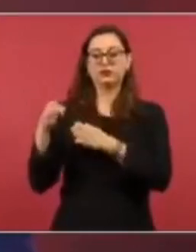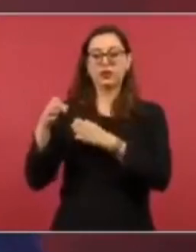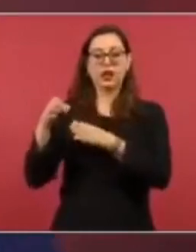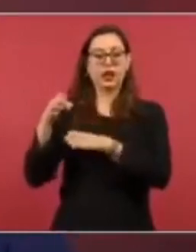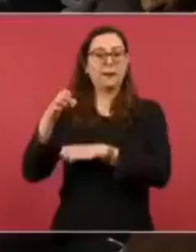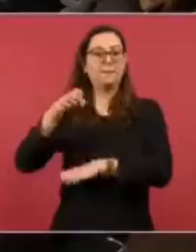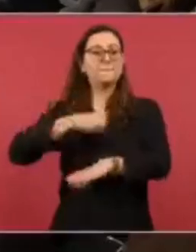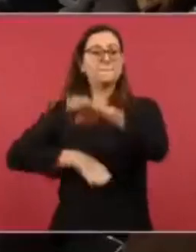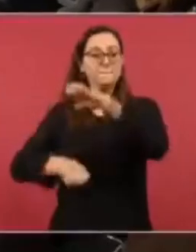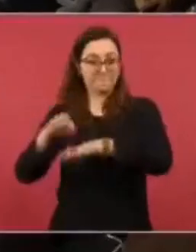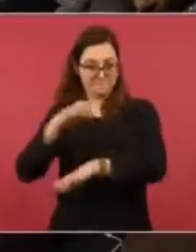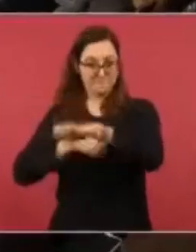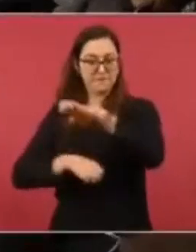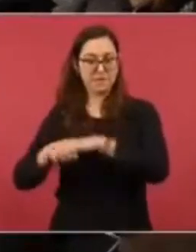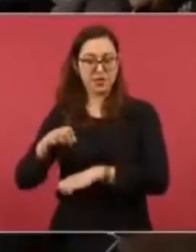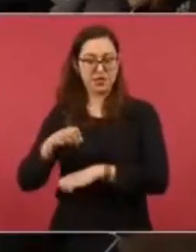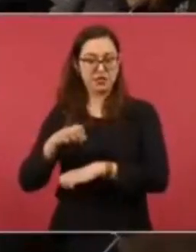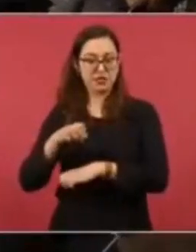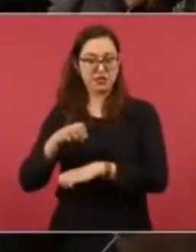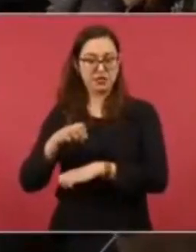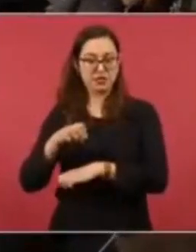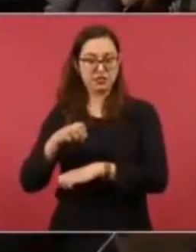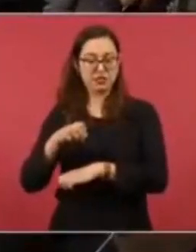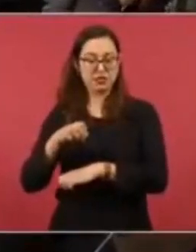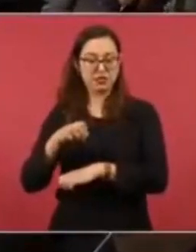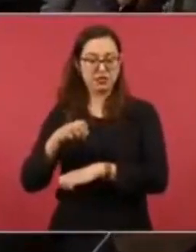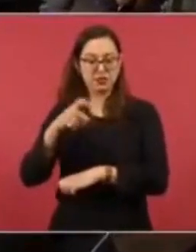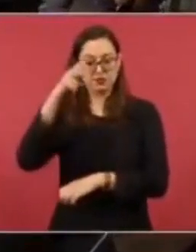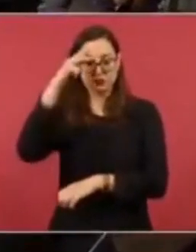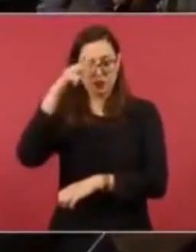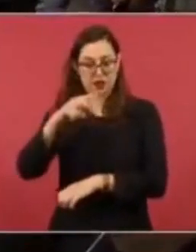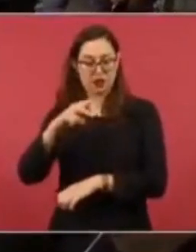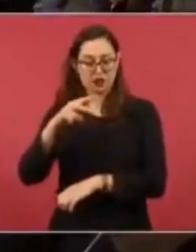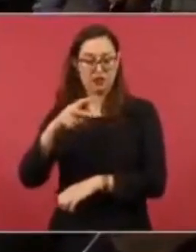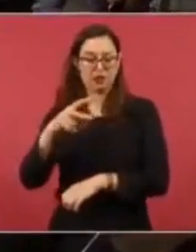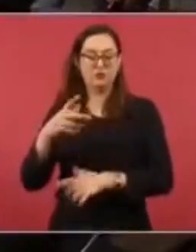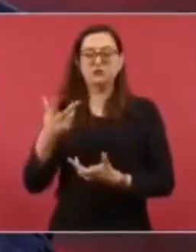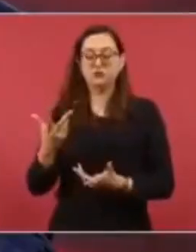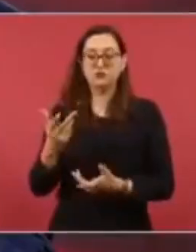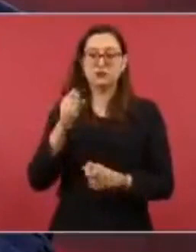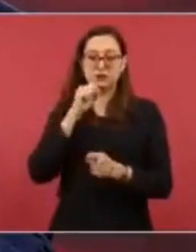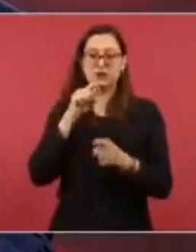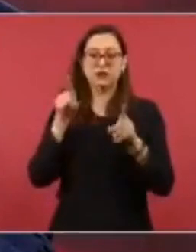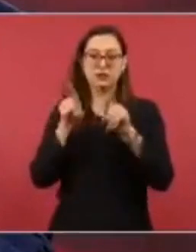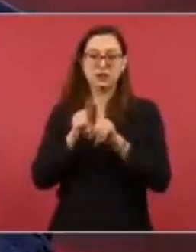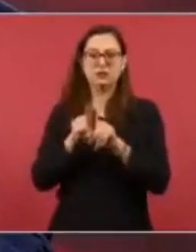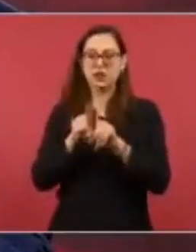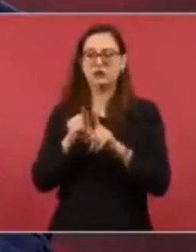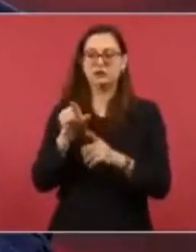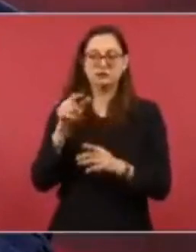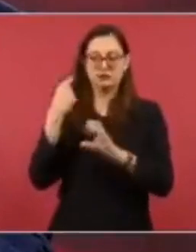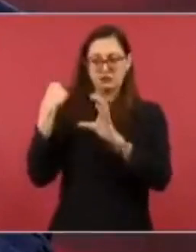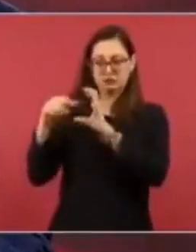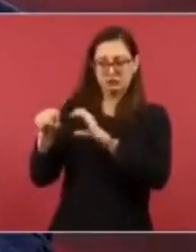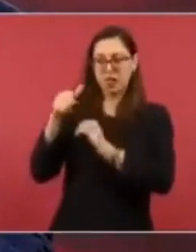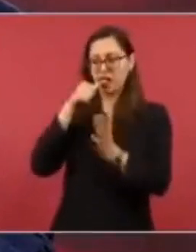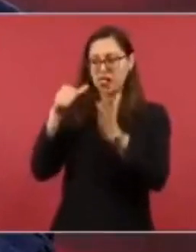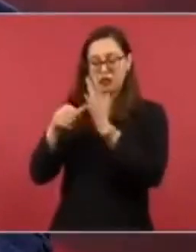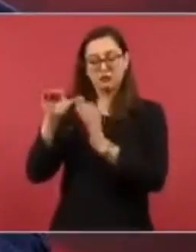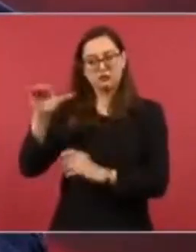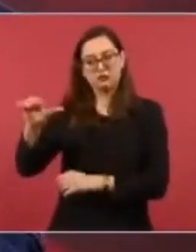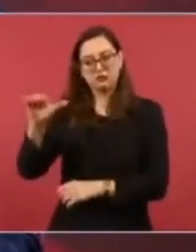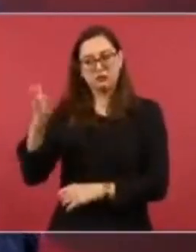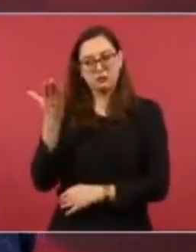de México en Estados Unidos, creo que el día 10 de